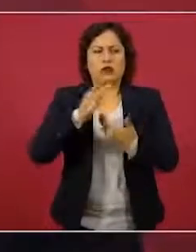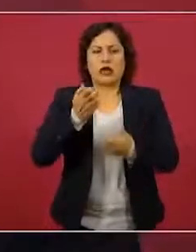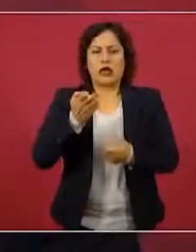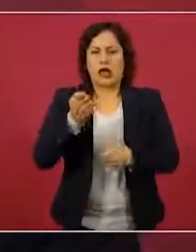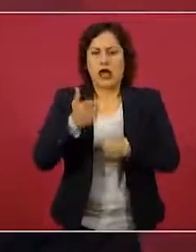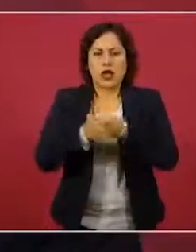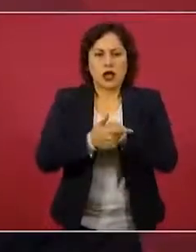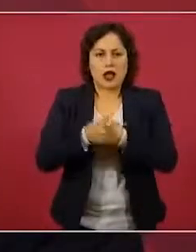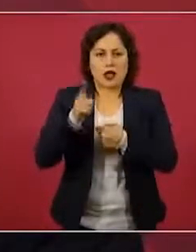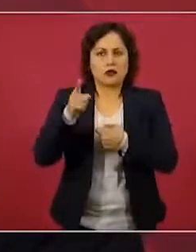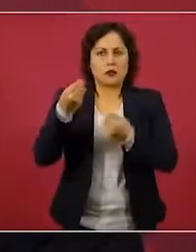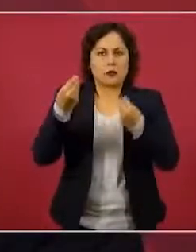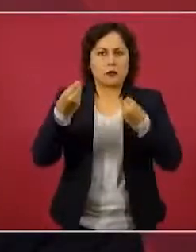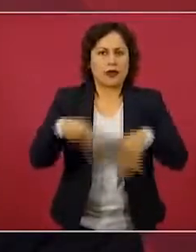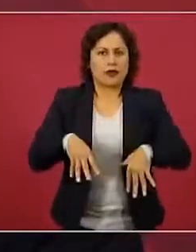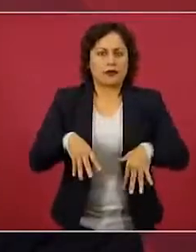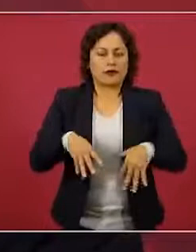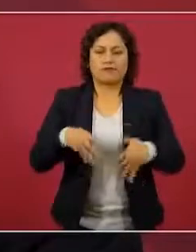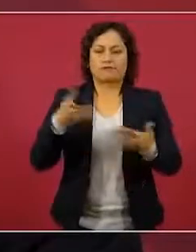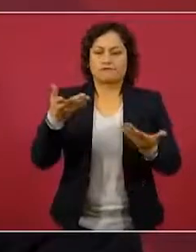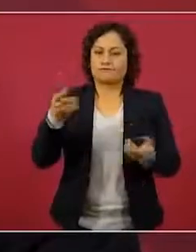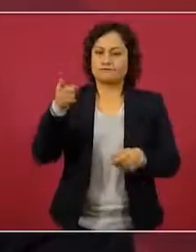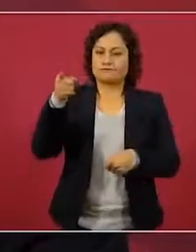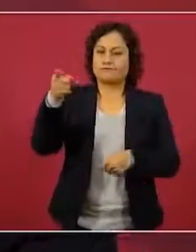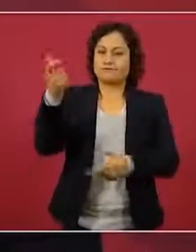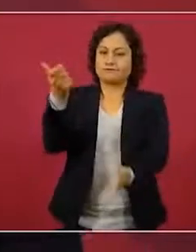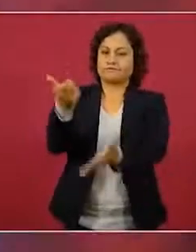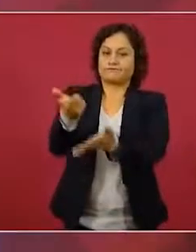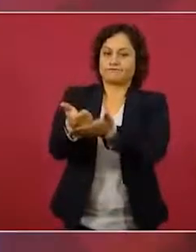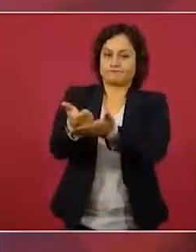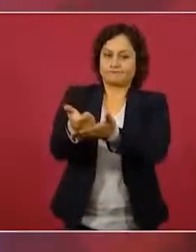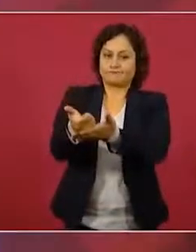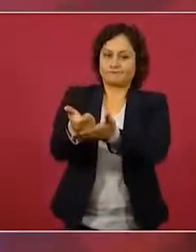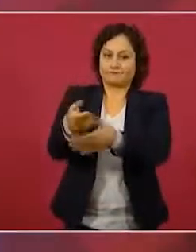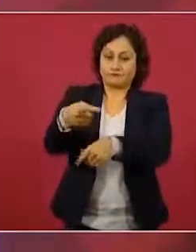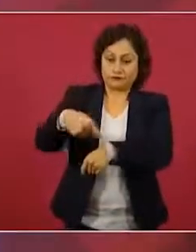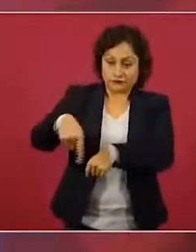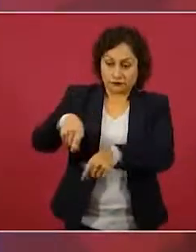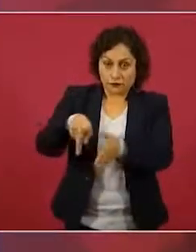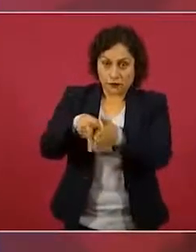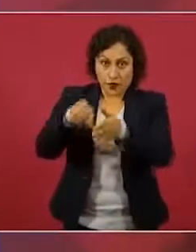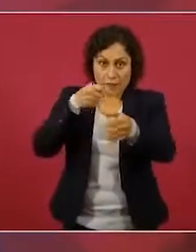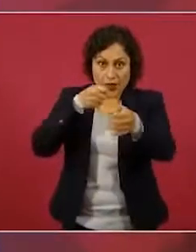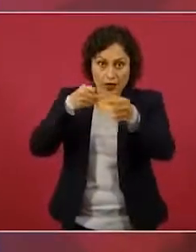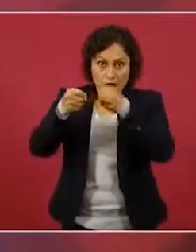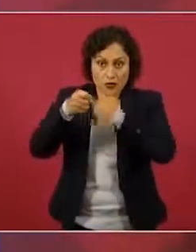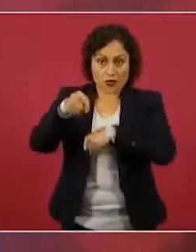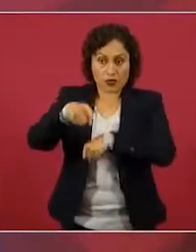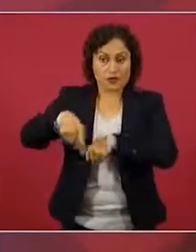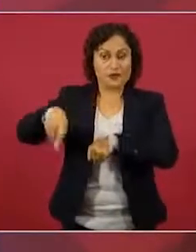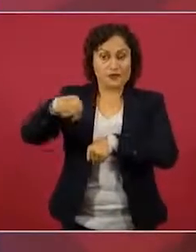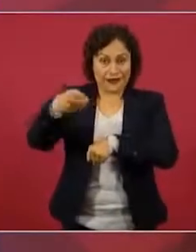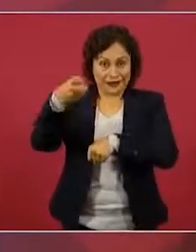debe de conocerse